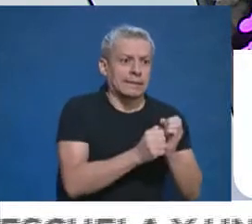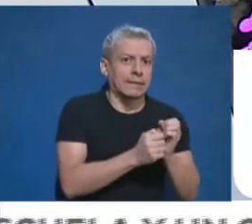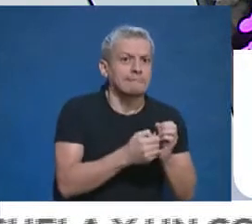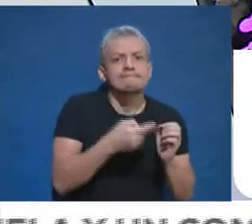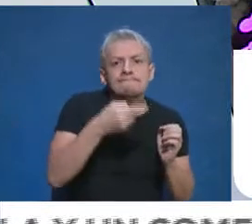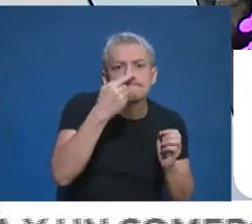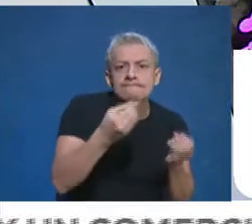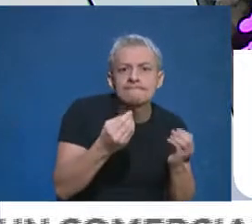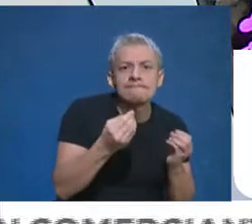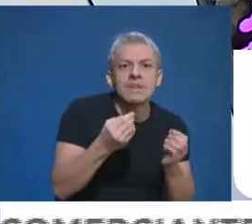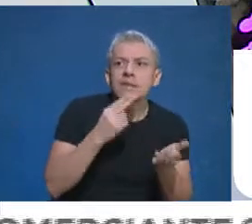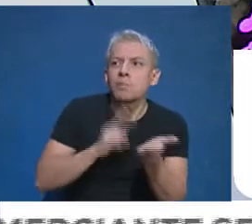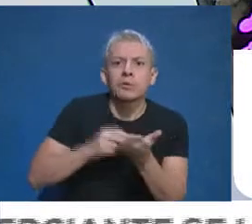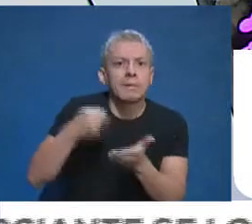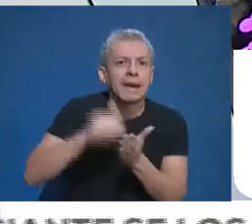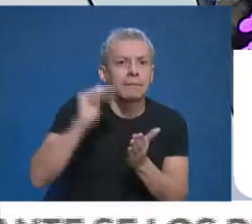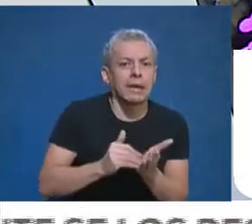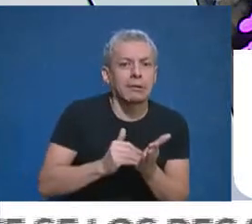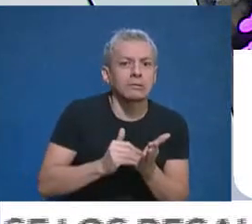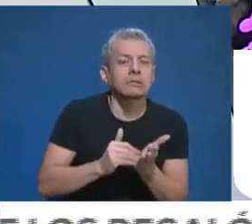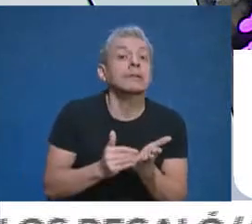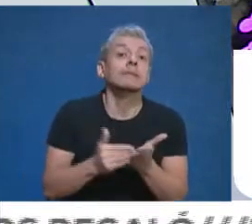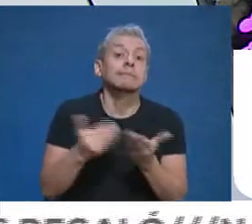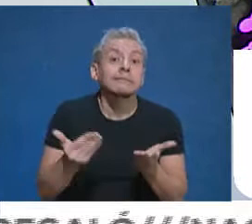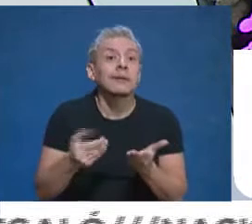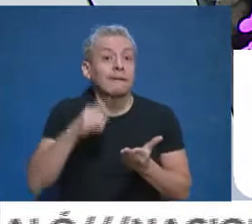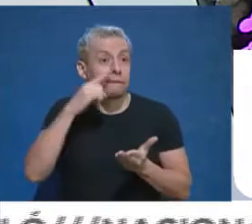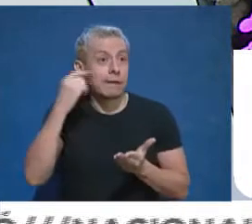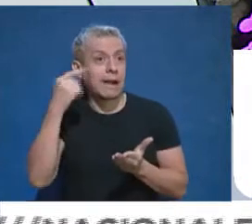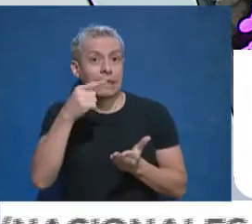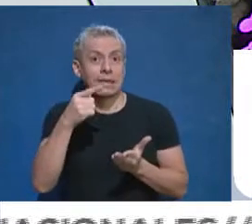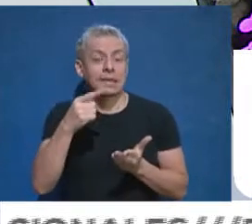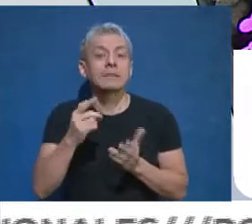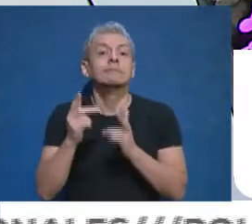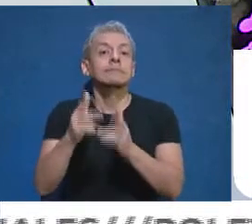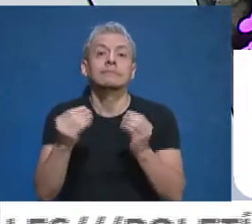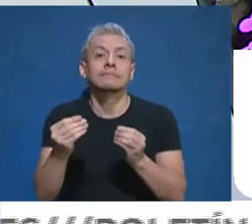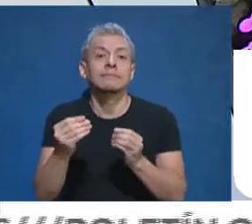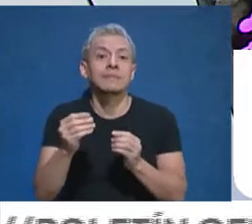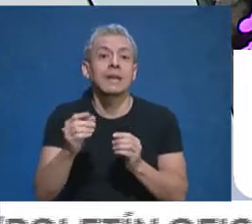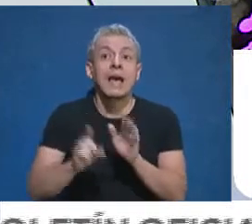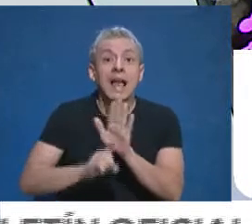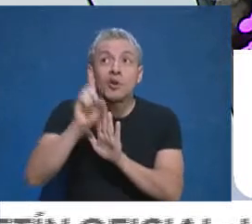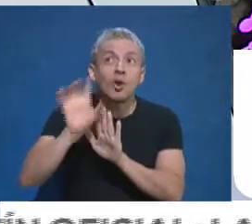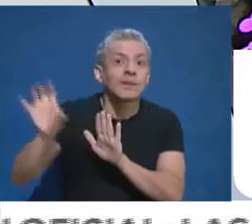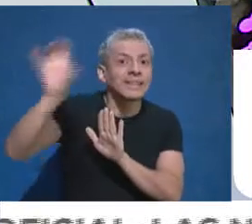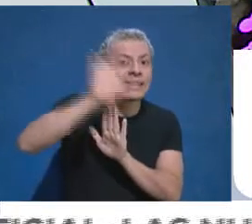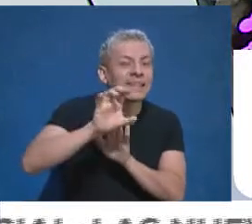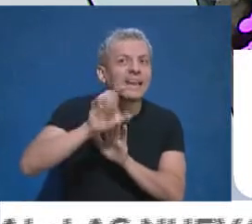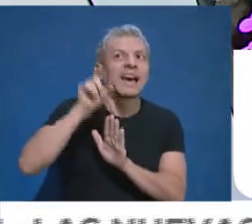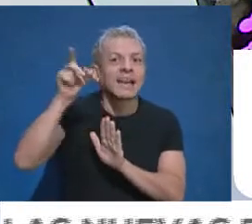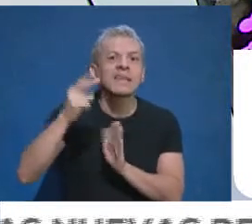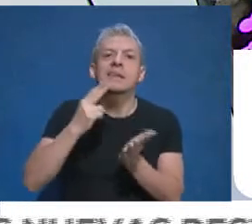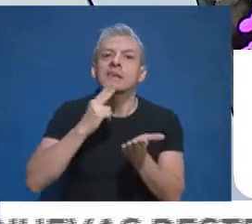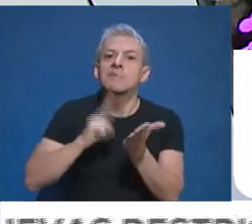lo que Alberto Fernández fue, avanzó en el Norte Grande es que existan diferimientos impositivos en cuanto al